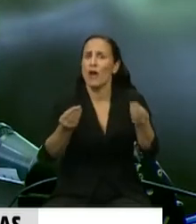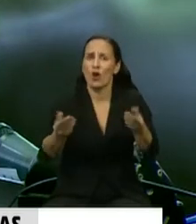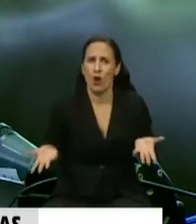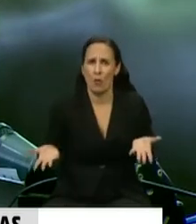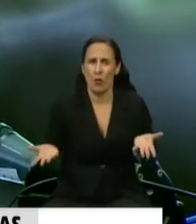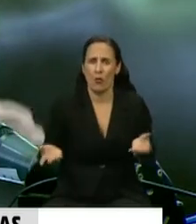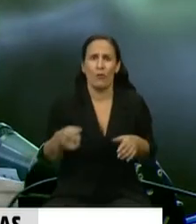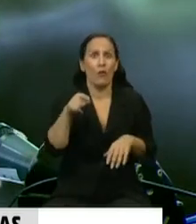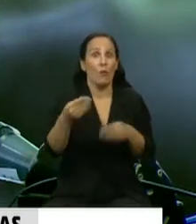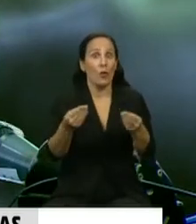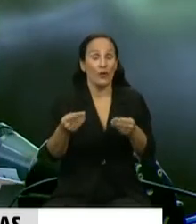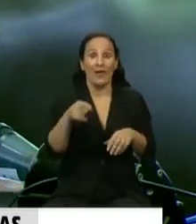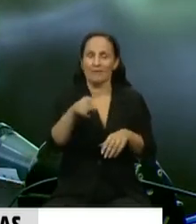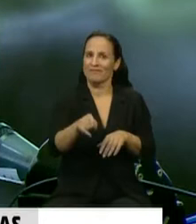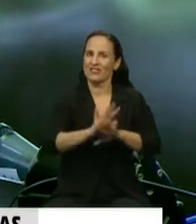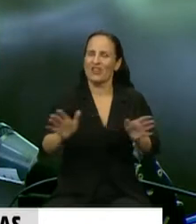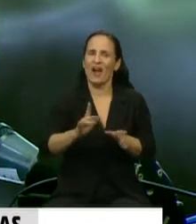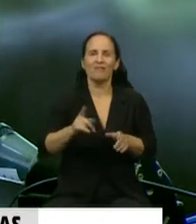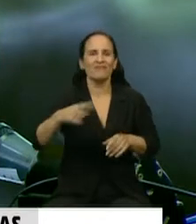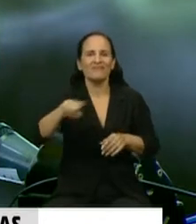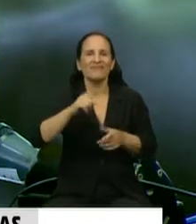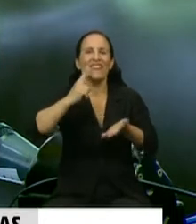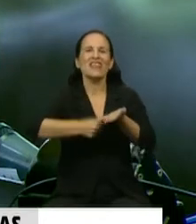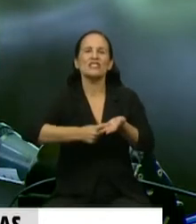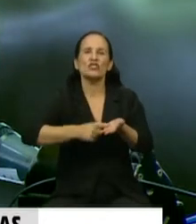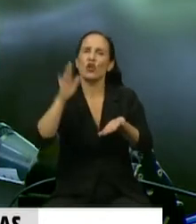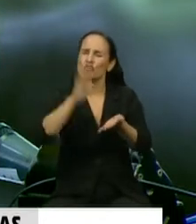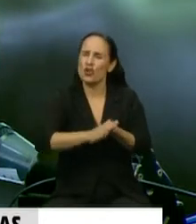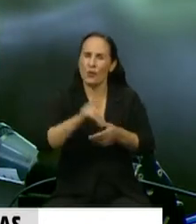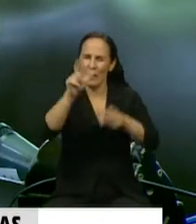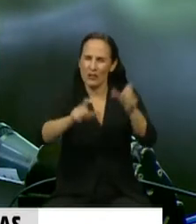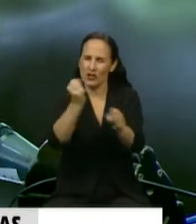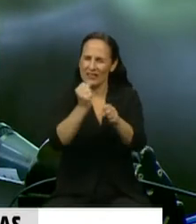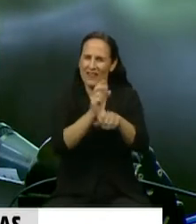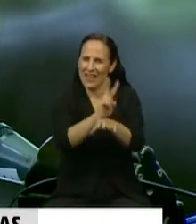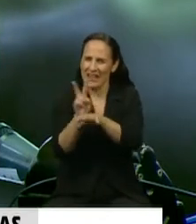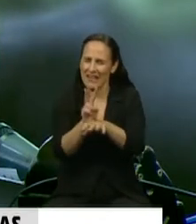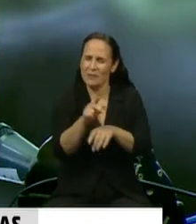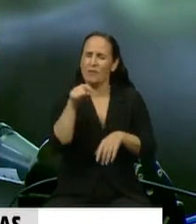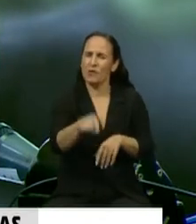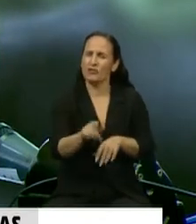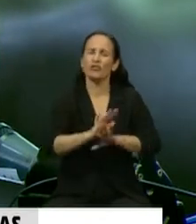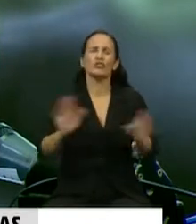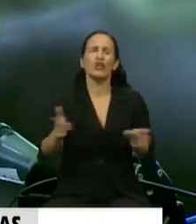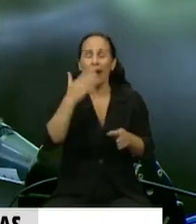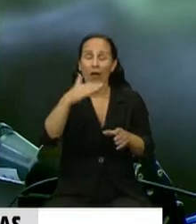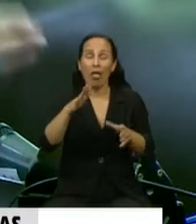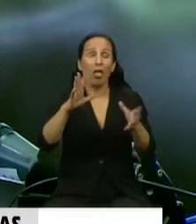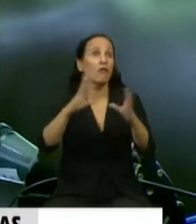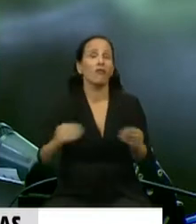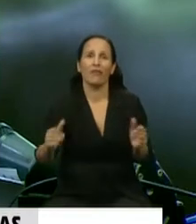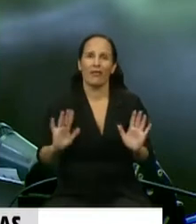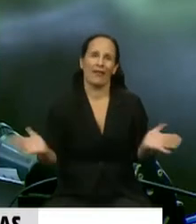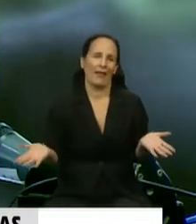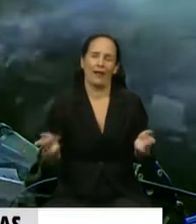medida que se adoptó, que tenía algún nivel de protección a los trabajadores, se convirtió rápidamente en papel mojado. Por eso es